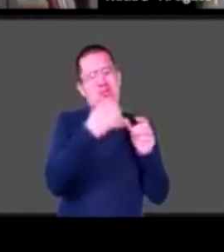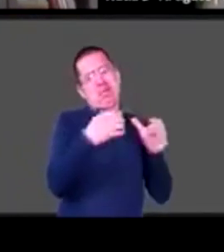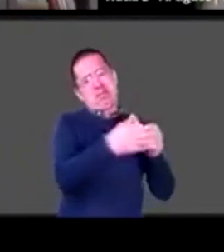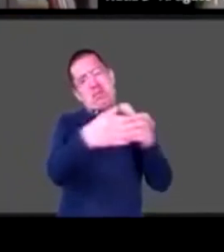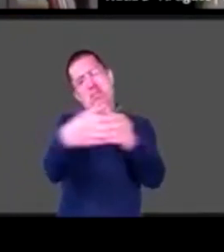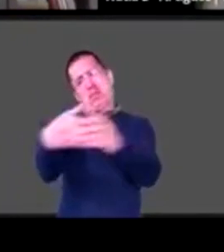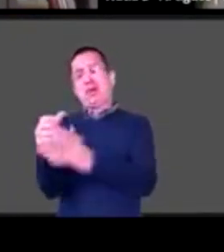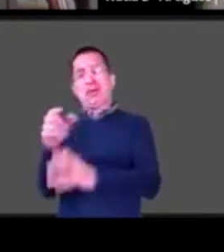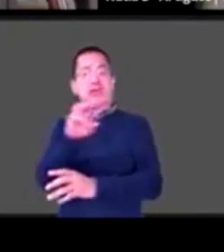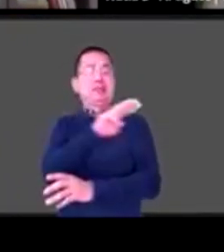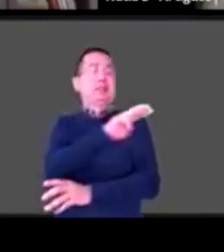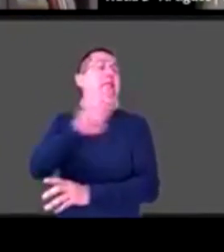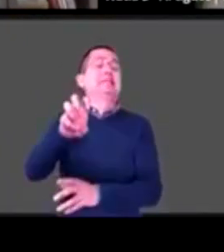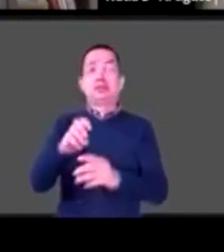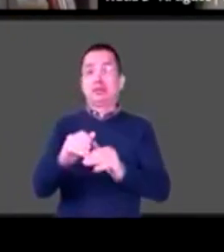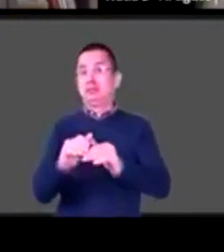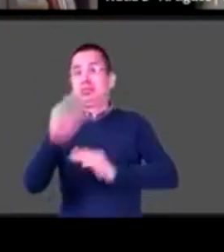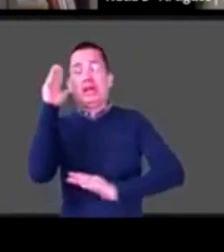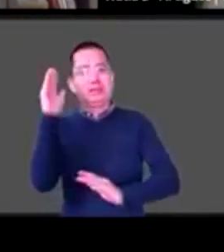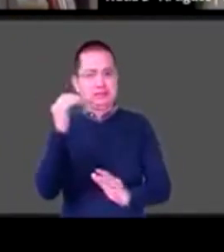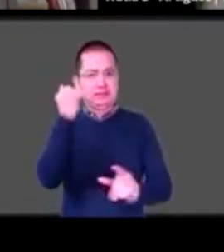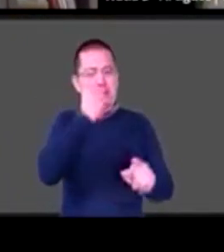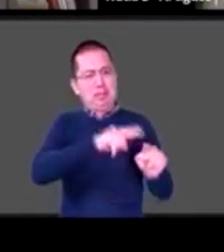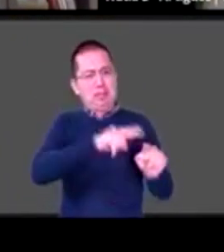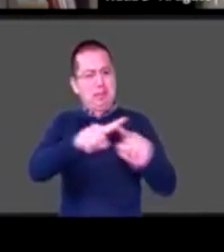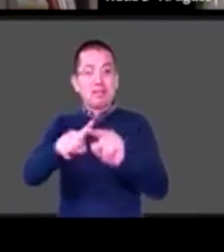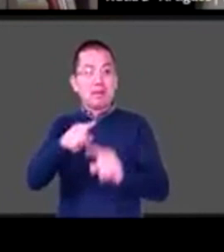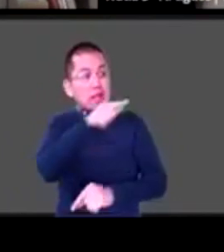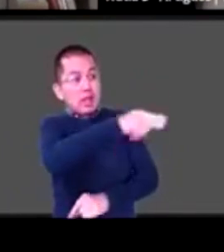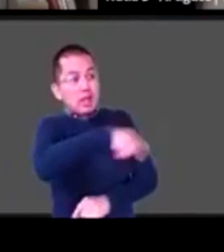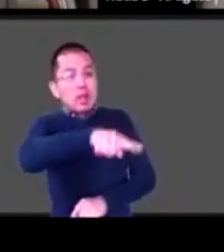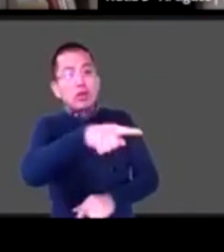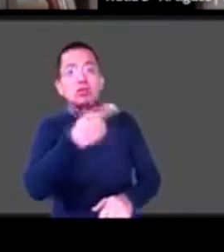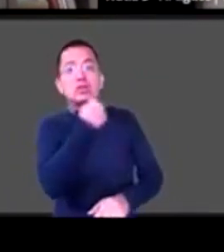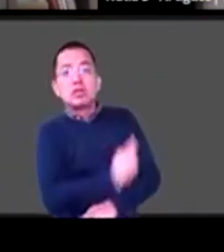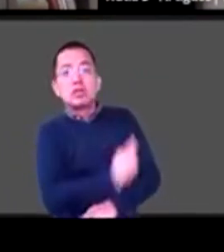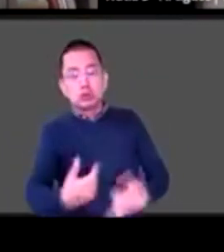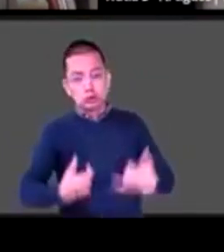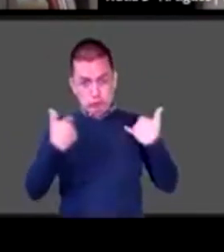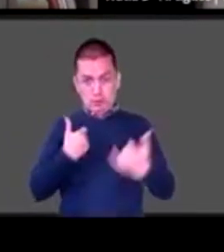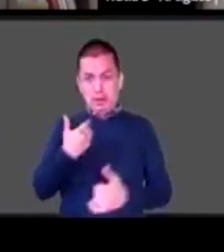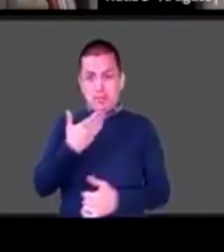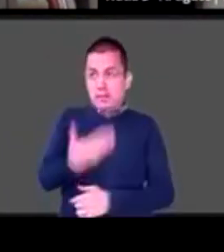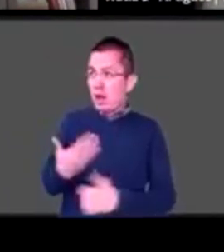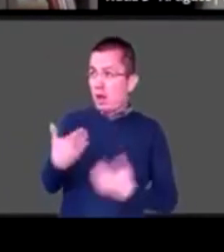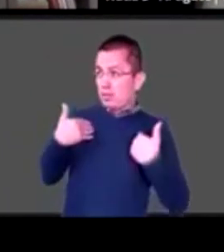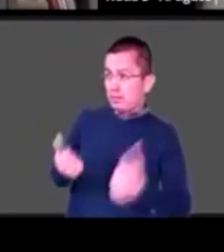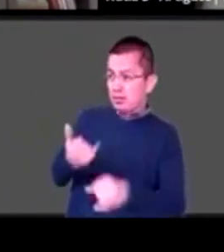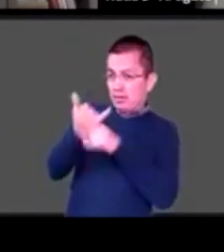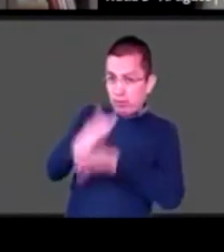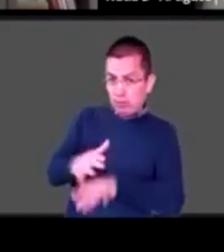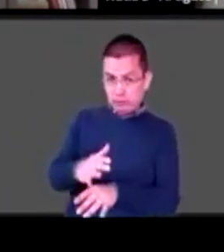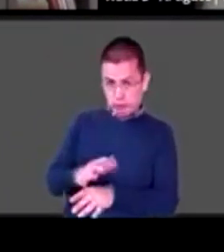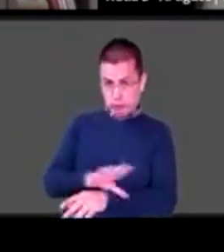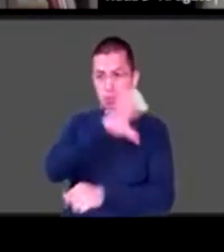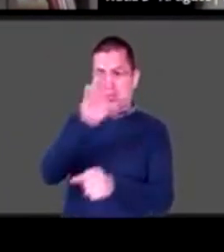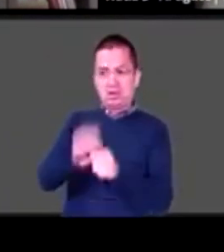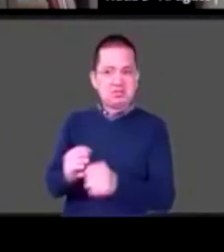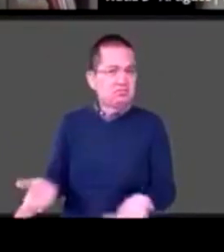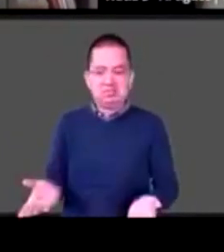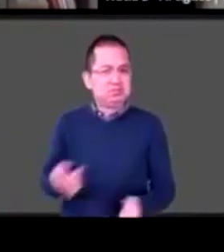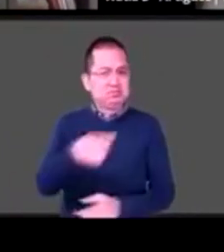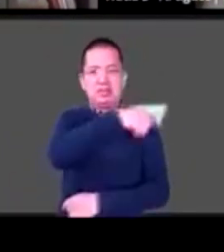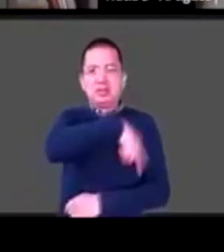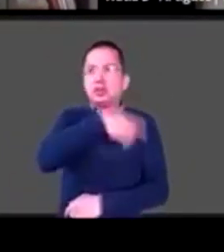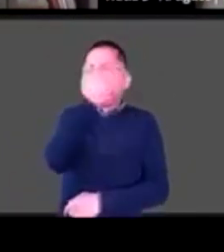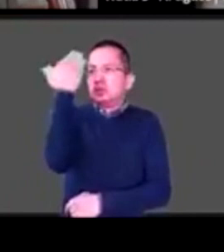muchos de esos niños y adolescentes no les está llegando esta información, no están sabiendo qué está pasando y qué hacer en esos tiempos